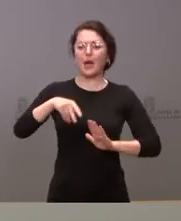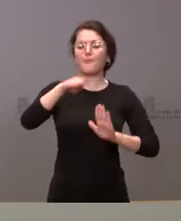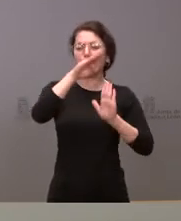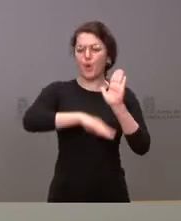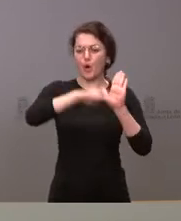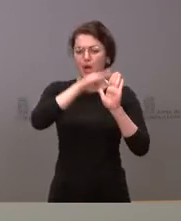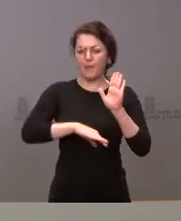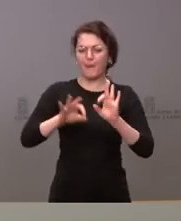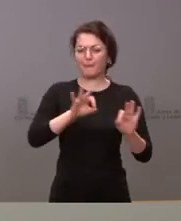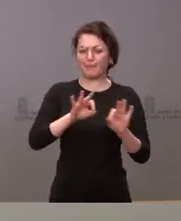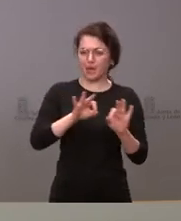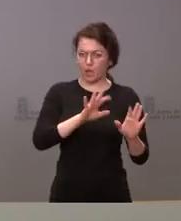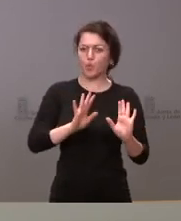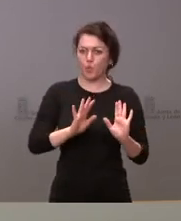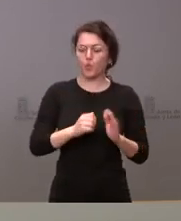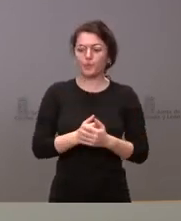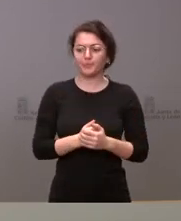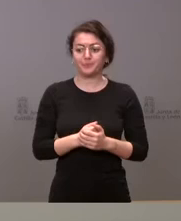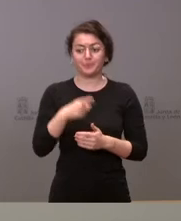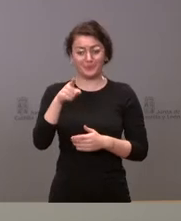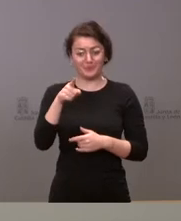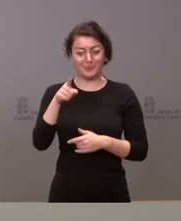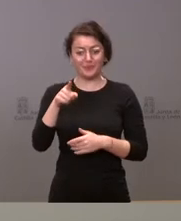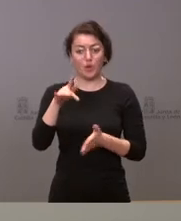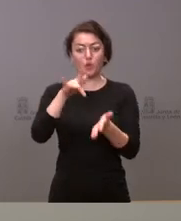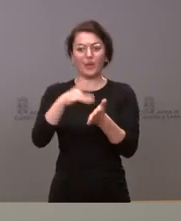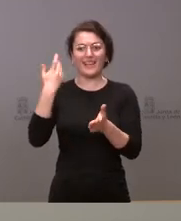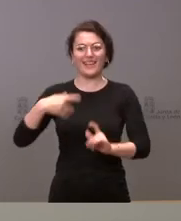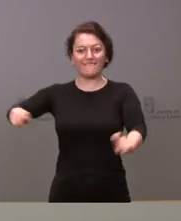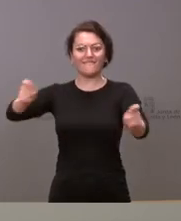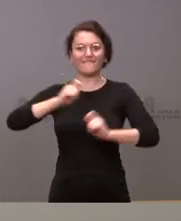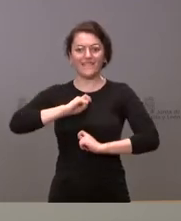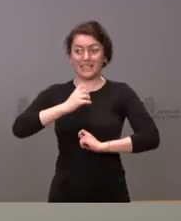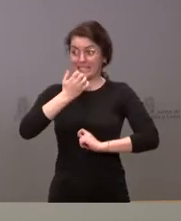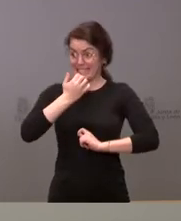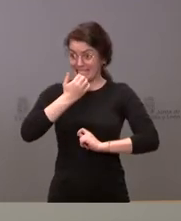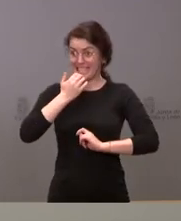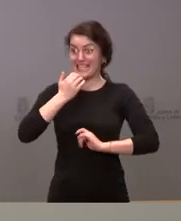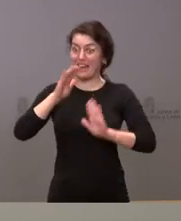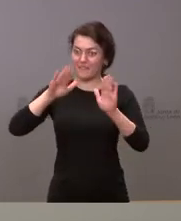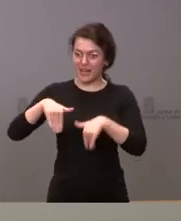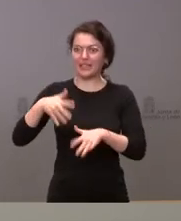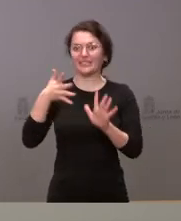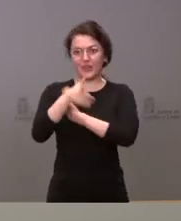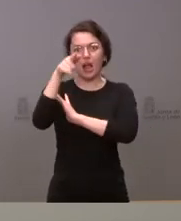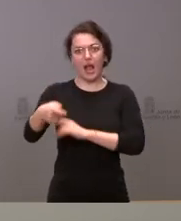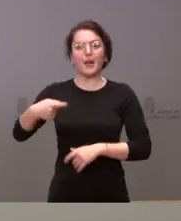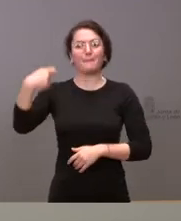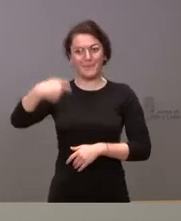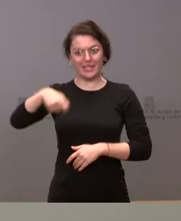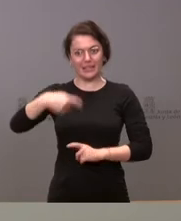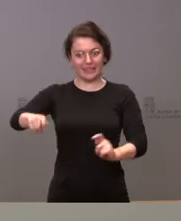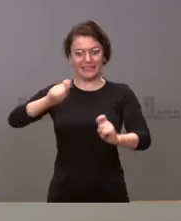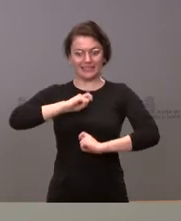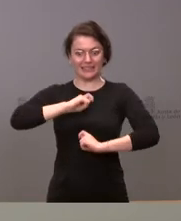intención en cuanto tome posesión de la responsabilidad si finalmente es elegido para presidente de la Junta de Castilla León o parte de las